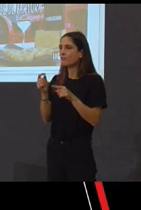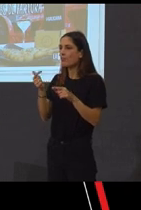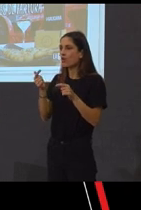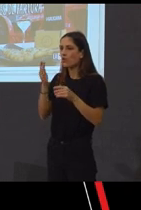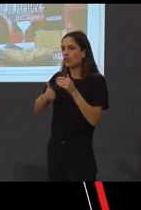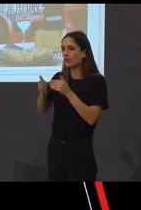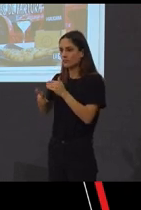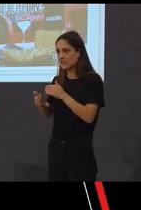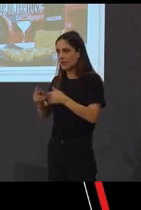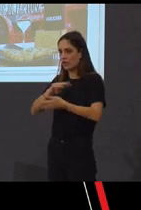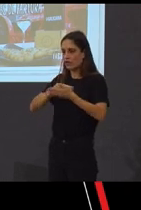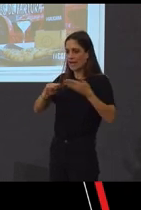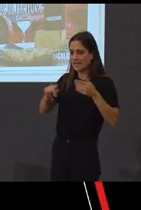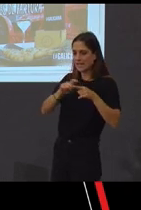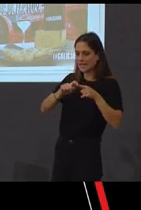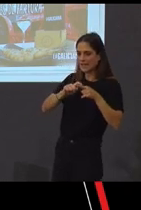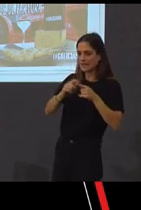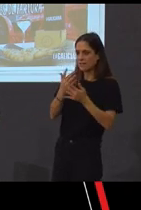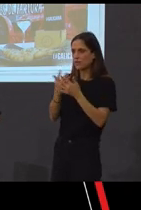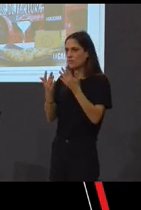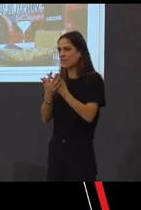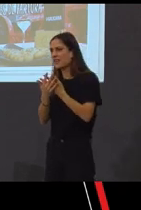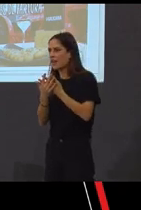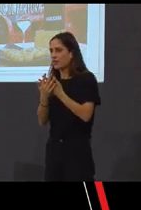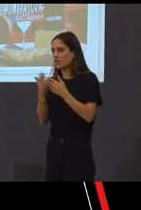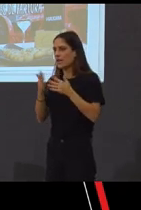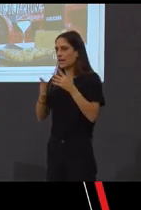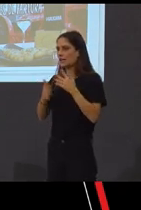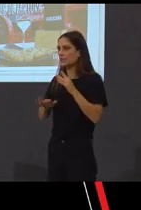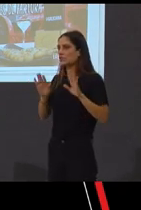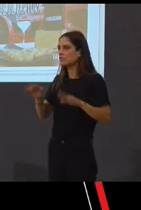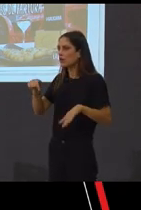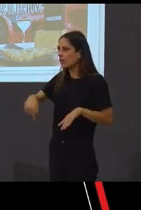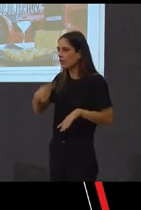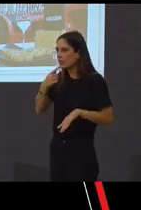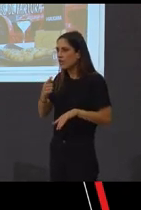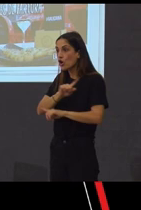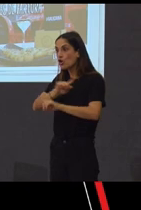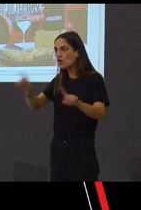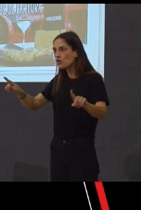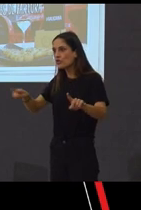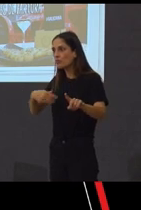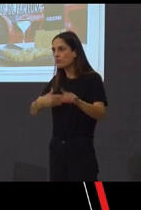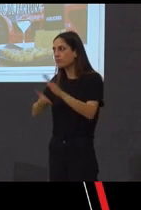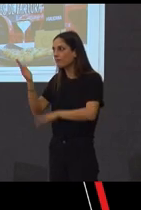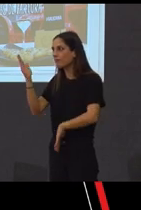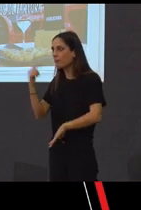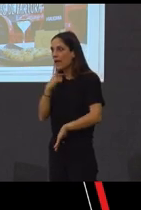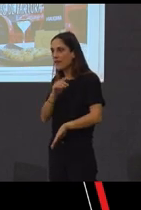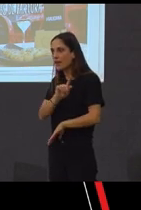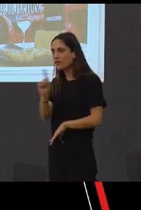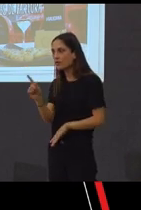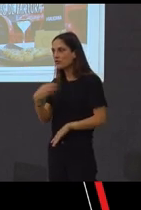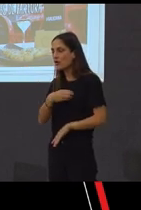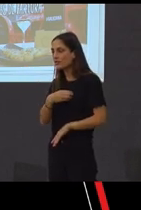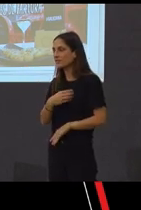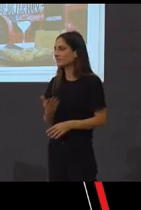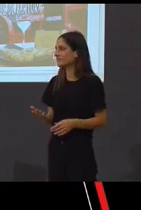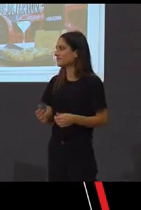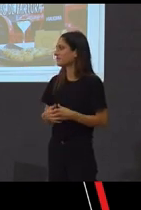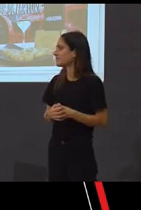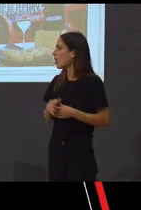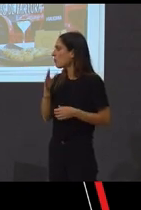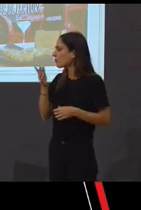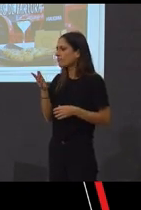moito, e sin embargo, este mismo lugar te dicen galego, non te o perdas, sí, sí, porque